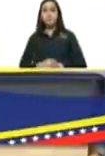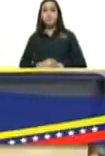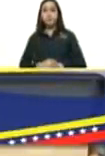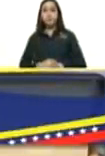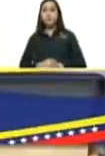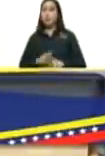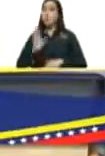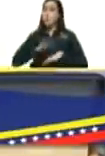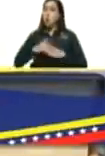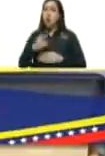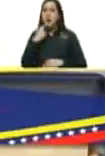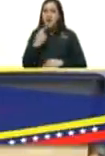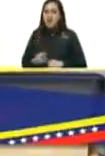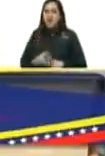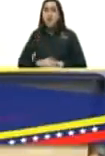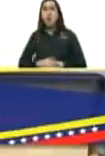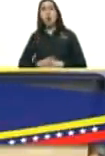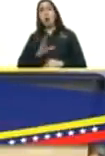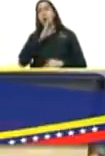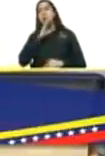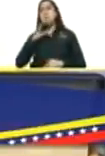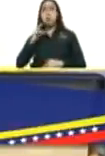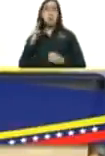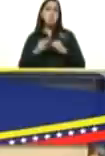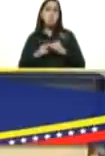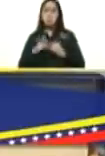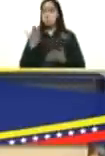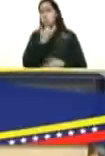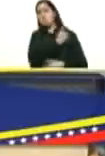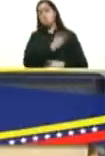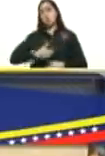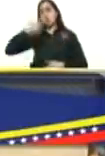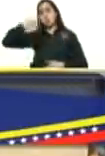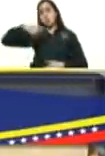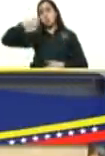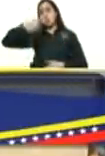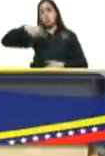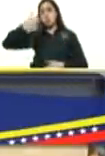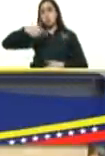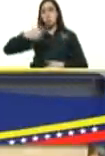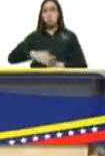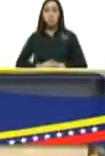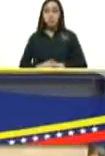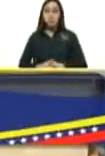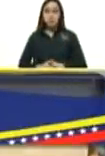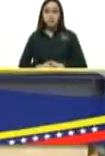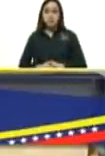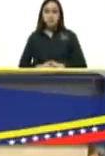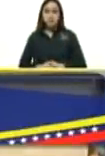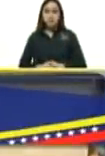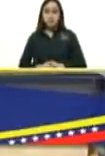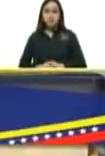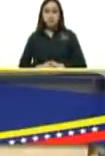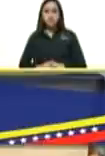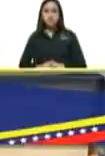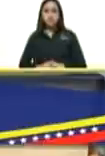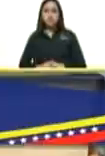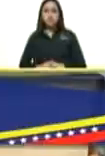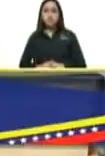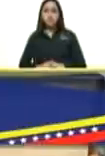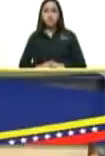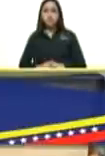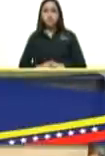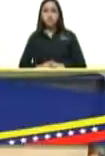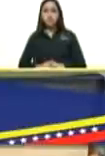porque él decía que por su apellido él tenía que ser presidente de la república Capriles de